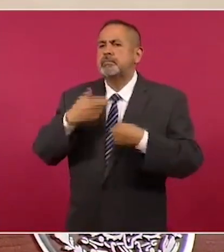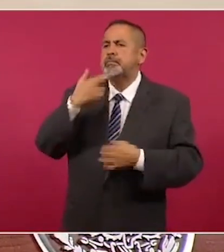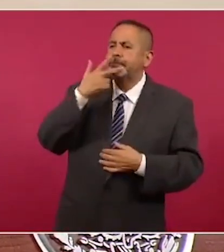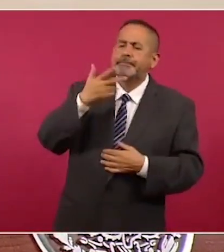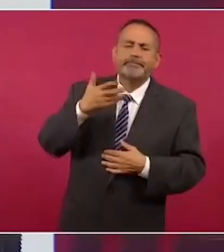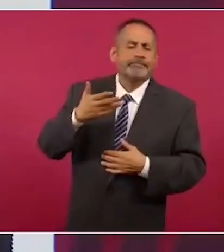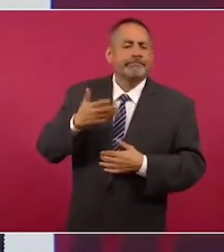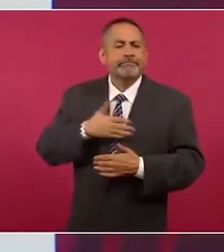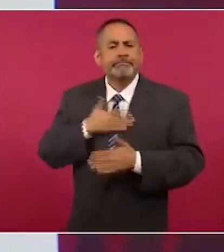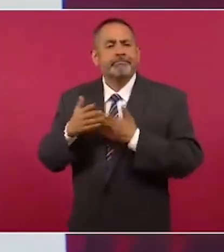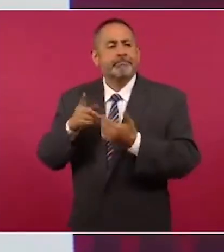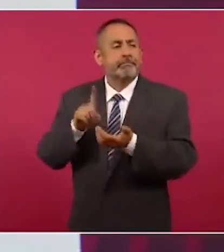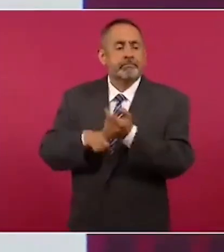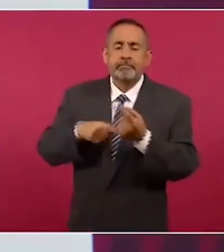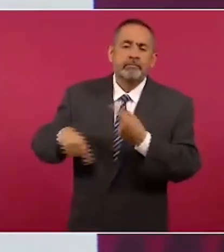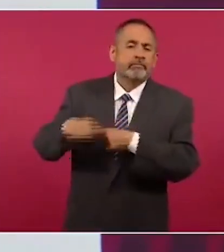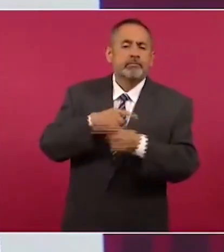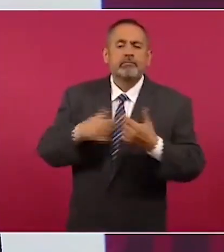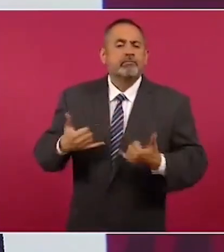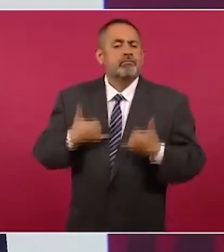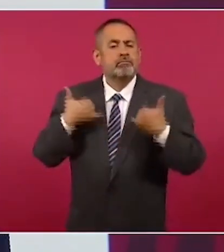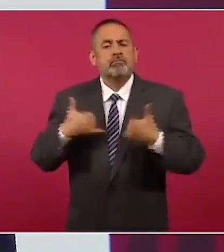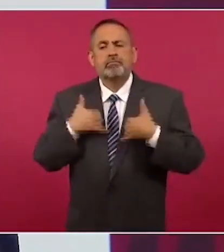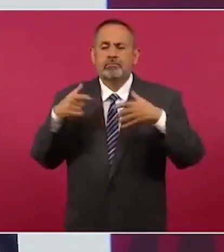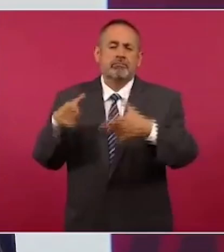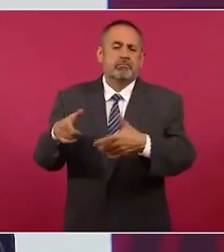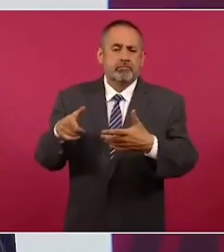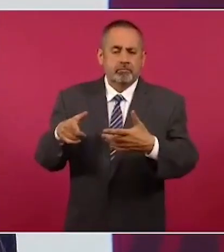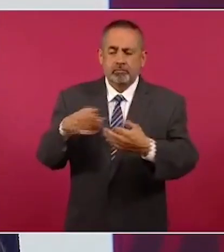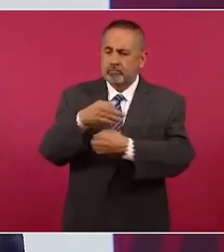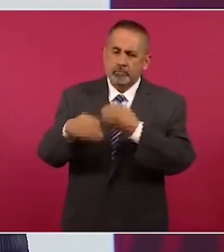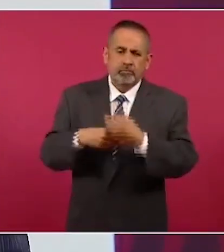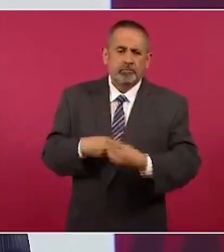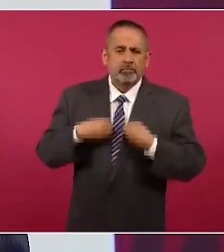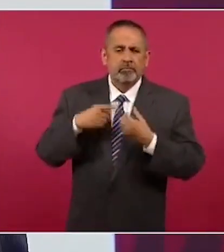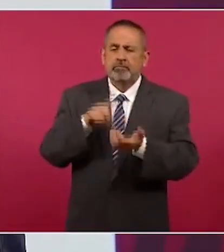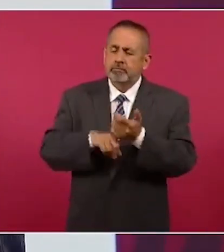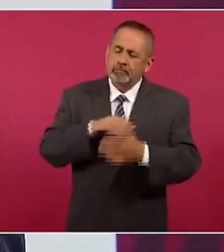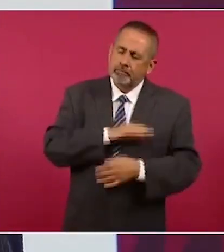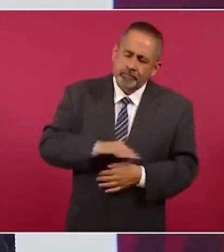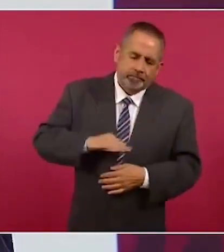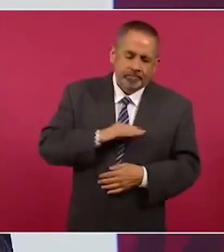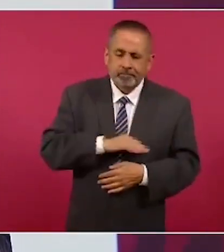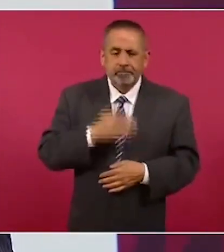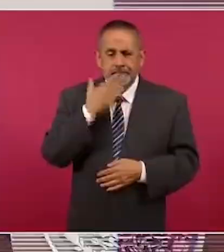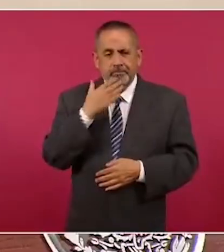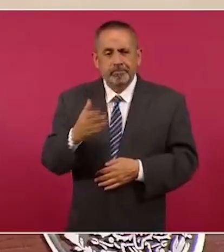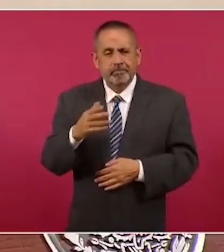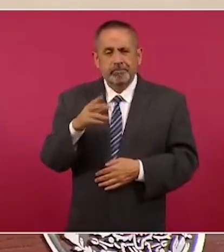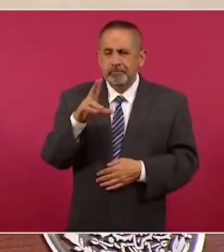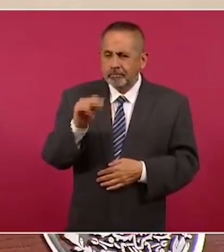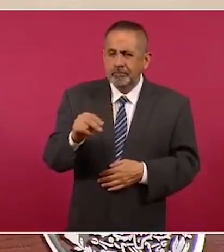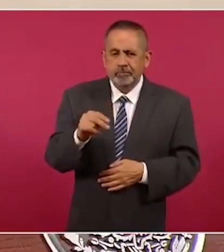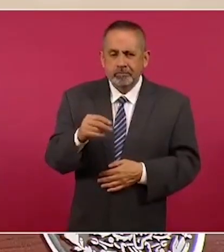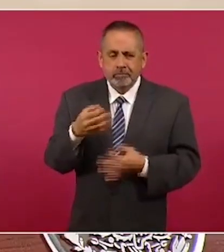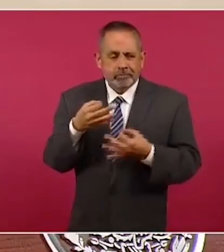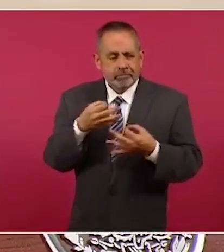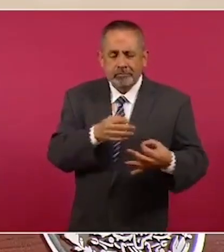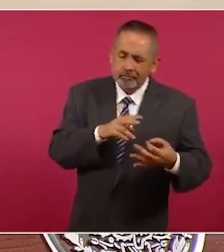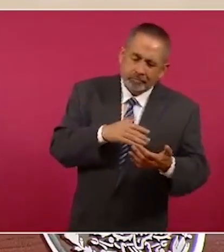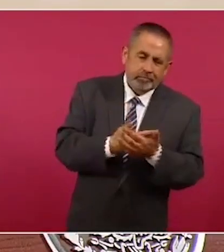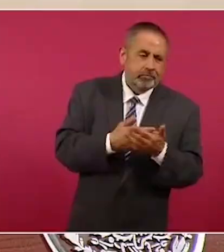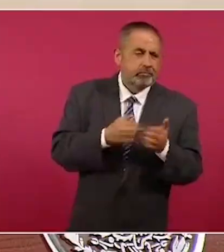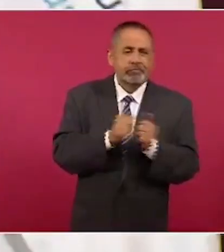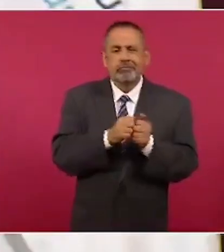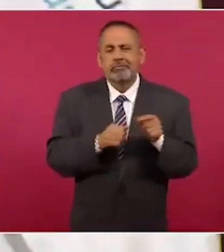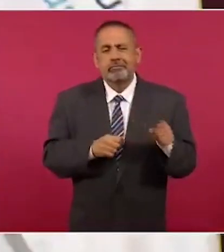en donde los jóvenes y todos podamos ser felices y no recurrir a